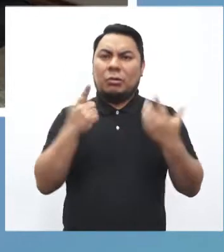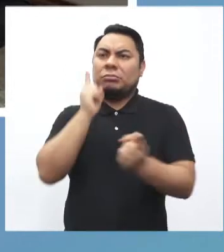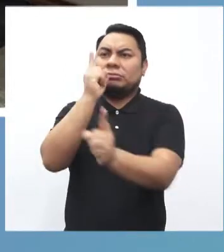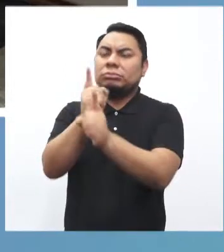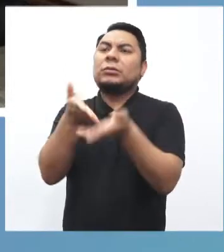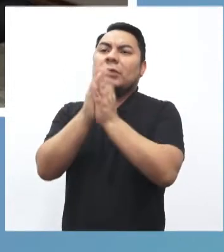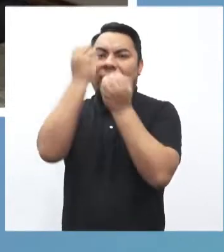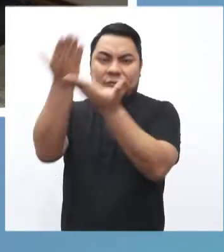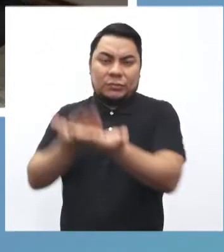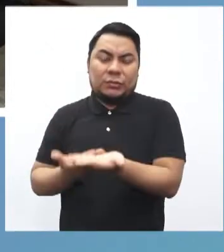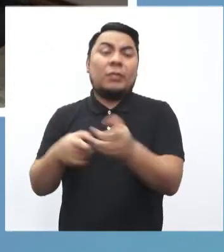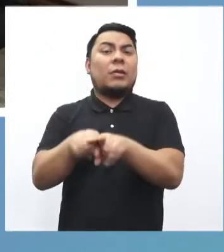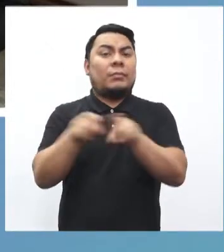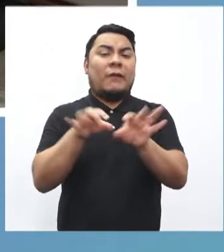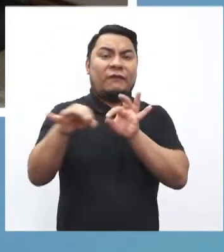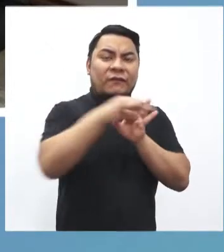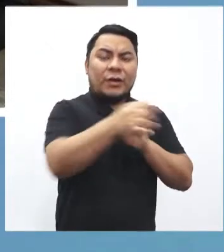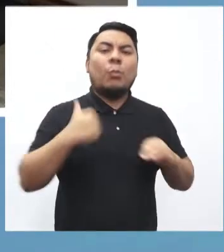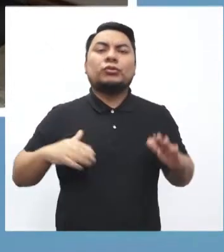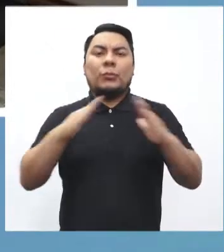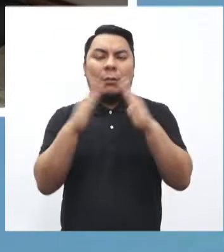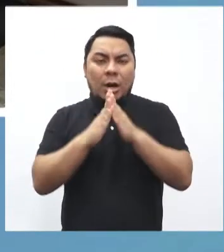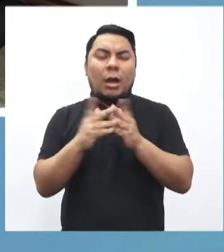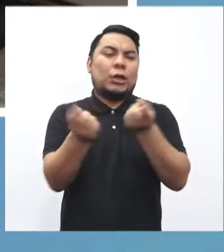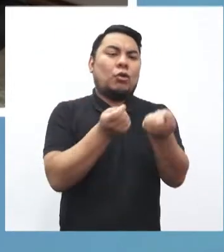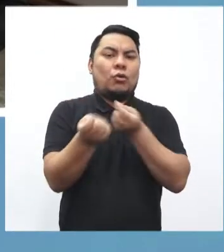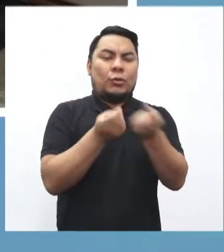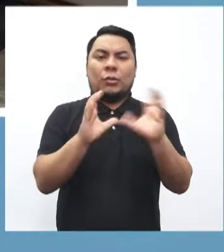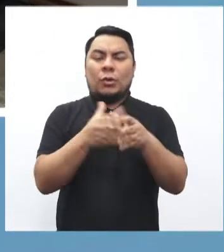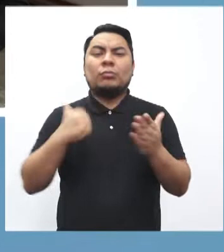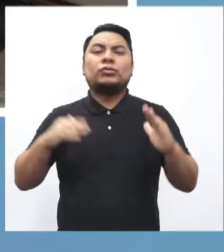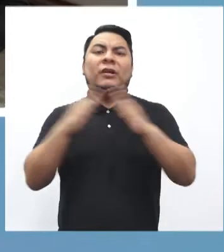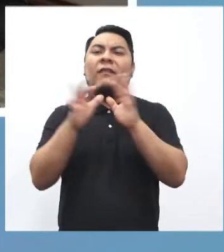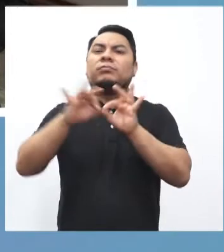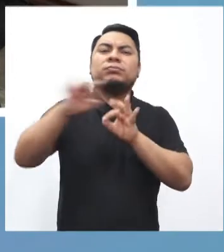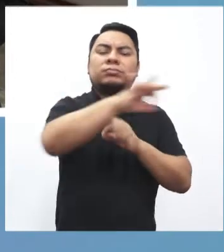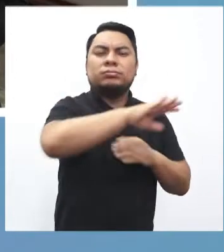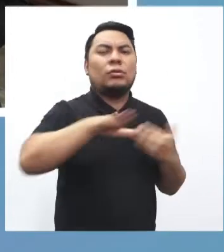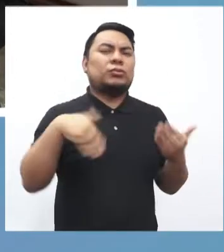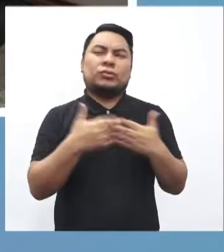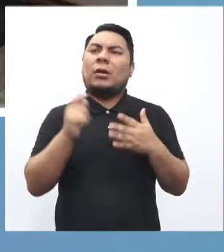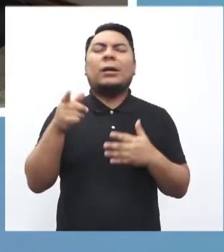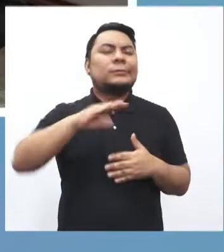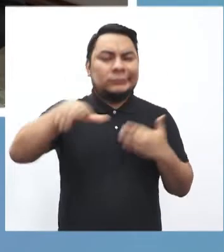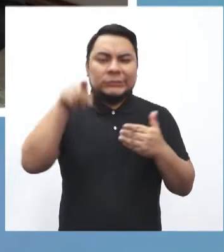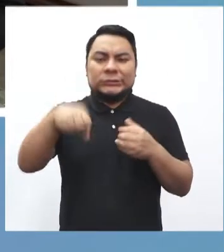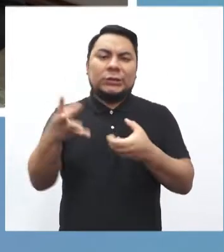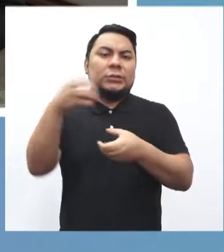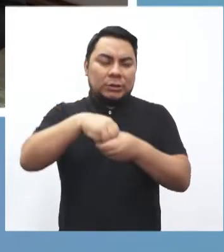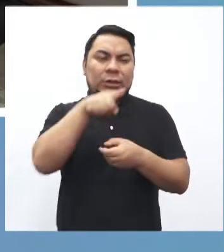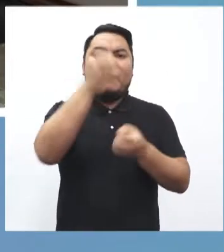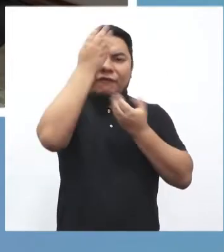provinciales, gobiernos distritales, gobiernos de municipalidades de centros poblados menores, también están